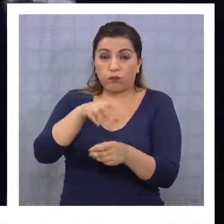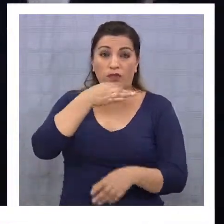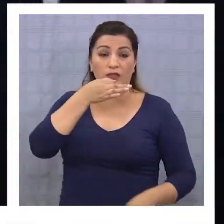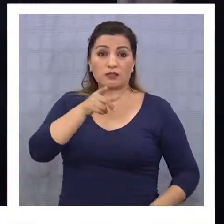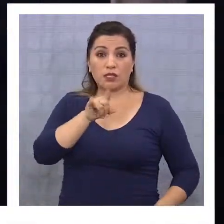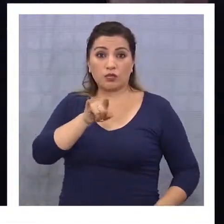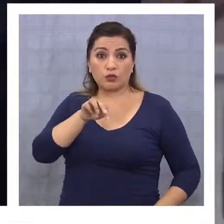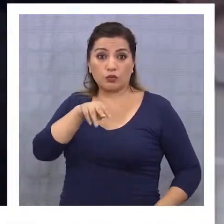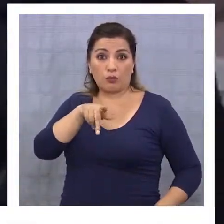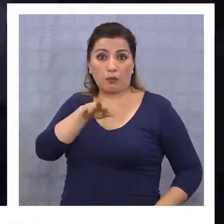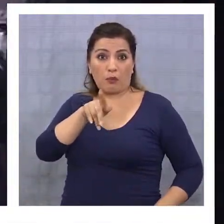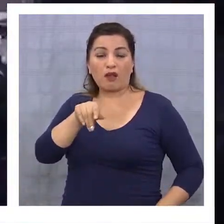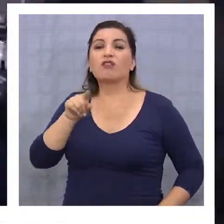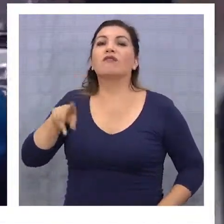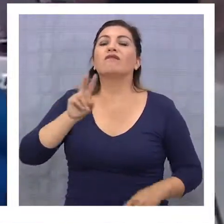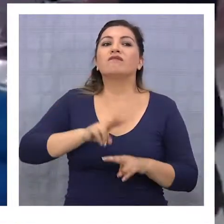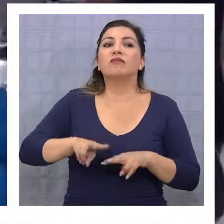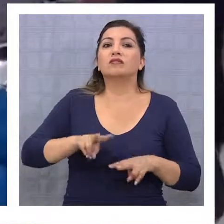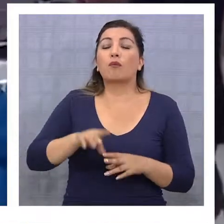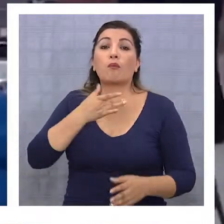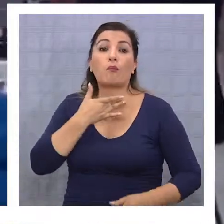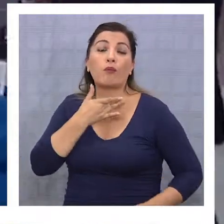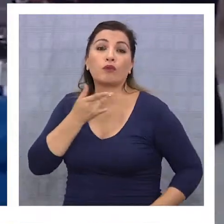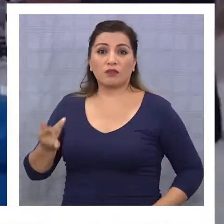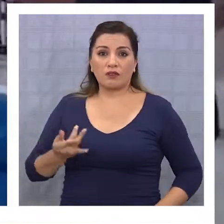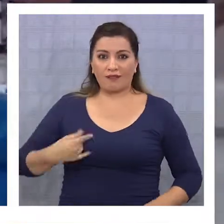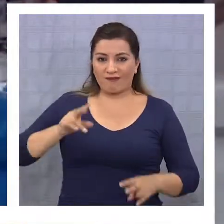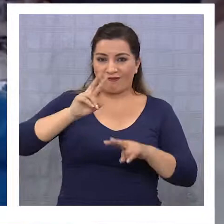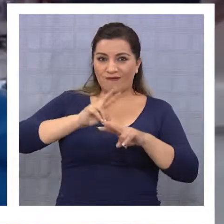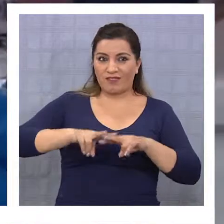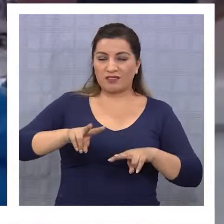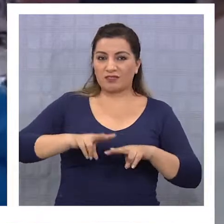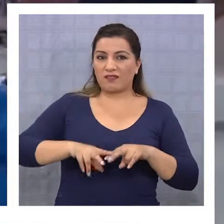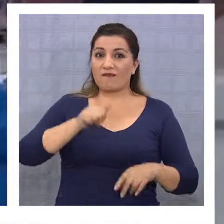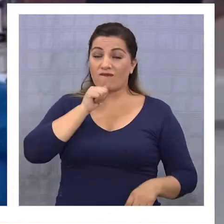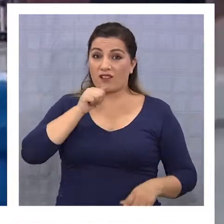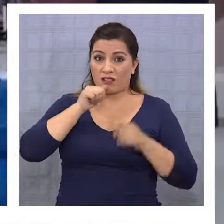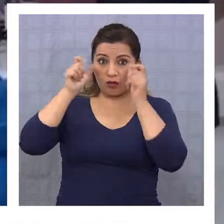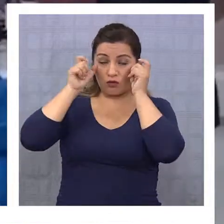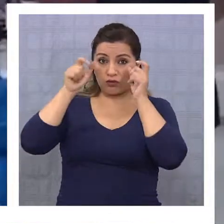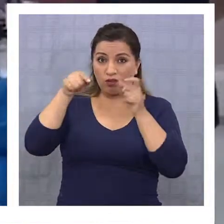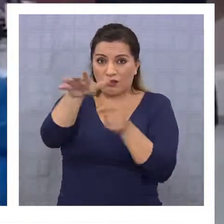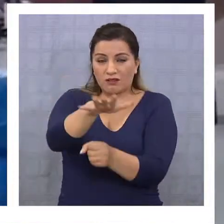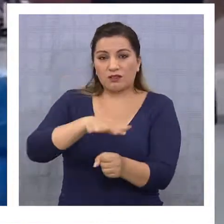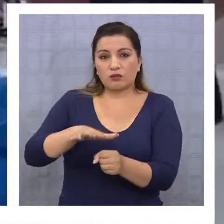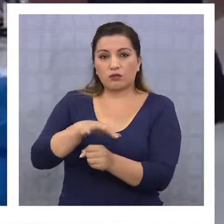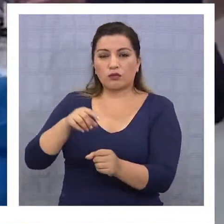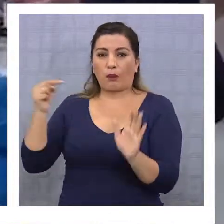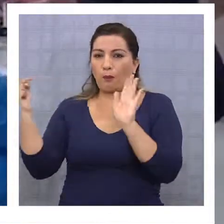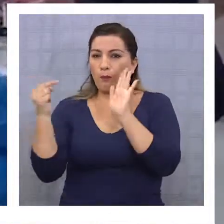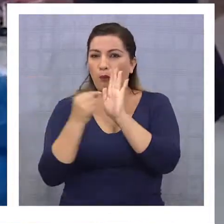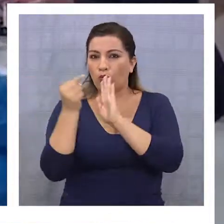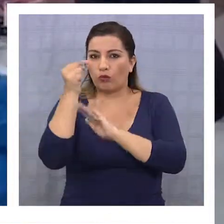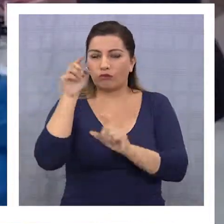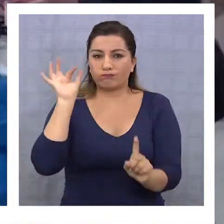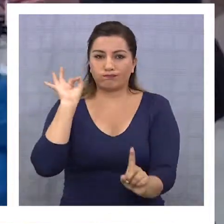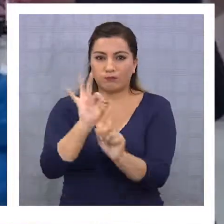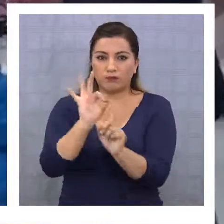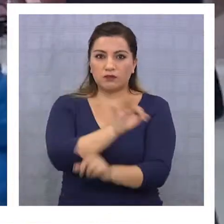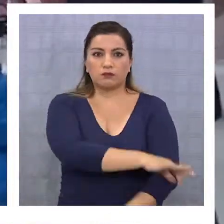que el sumario en curso indicará la ocurrencia o no de una irregularidad en este caso puntual. No ¿Alguien está?